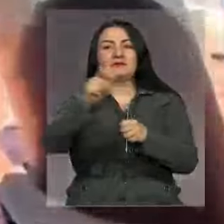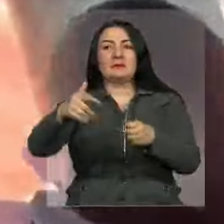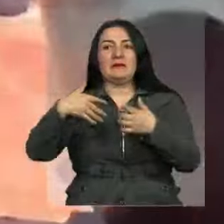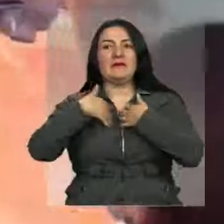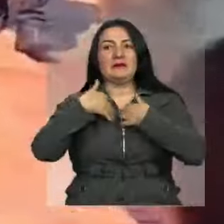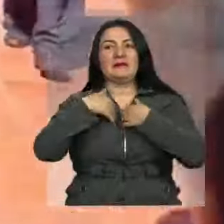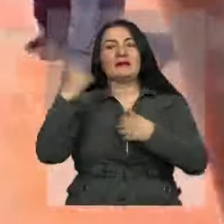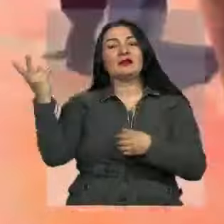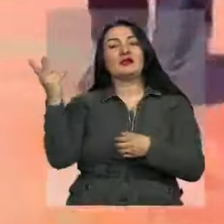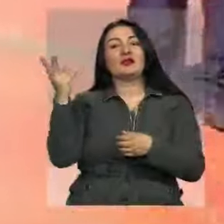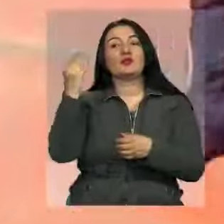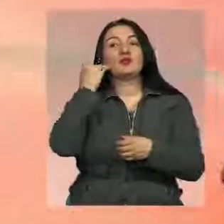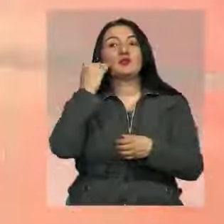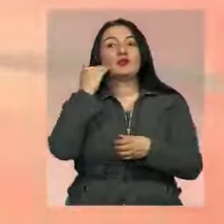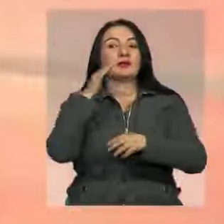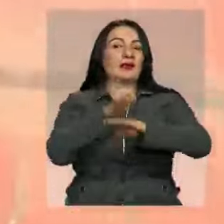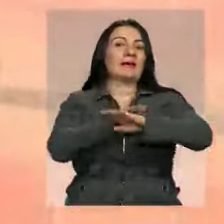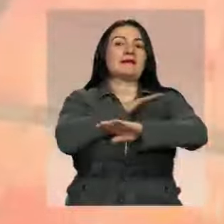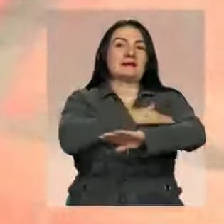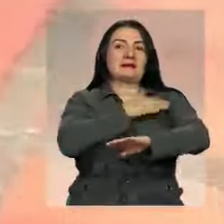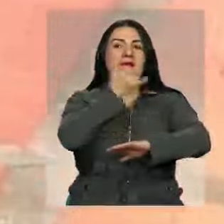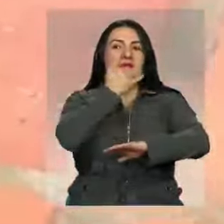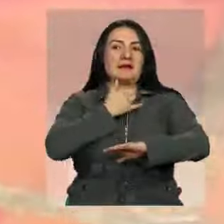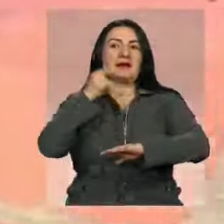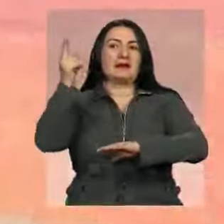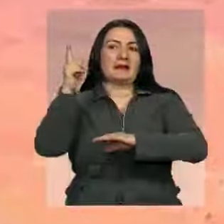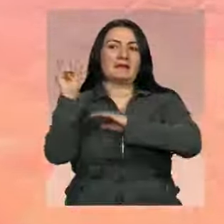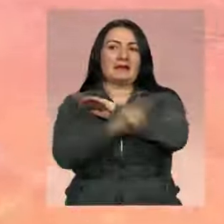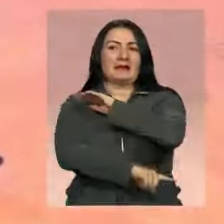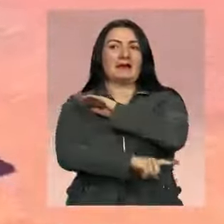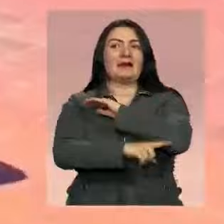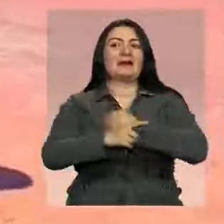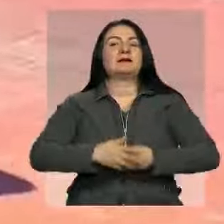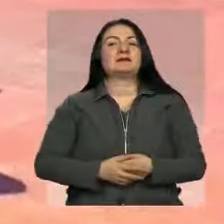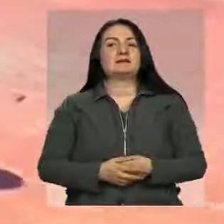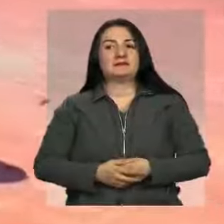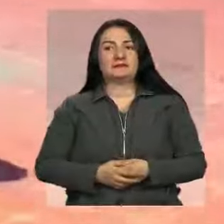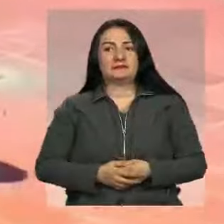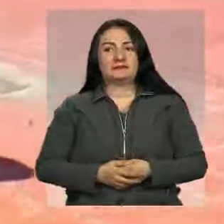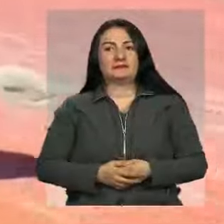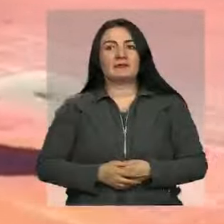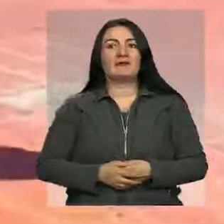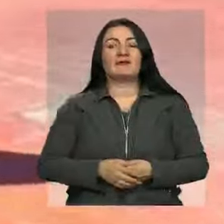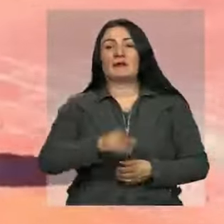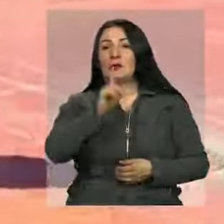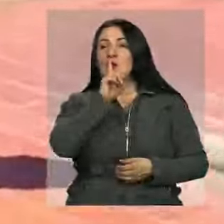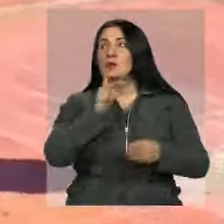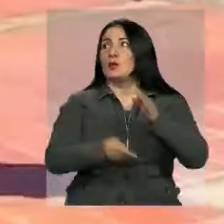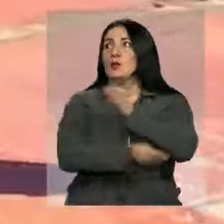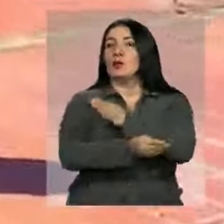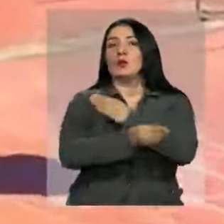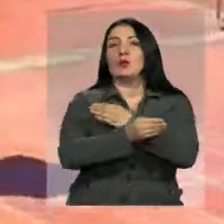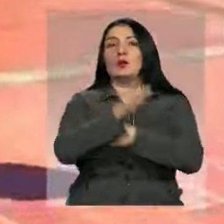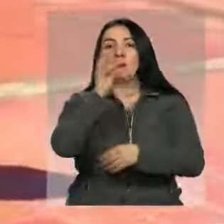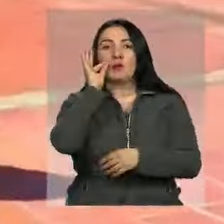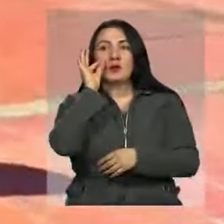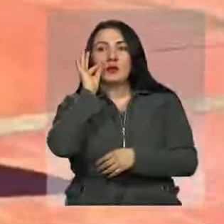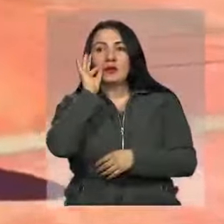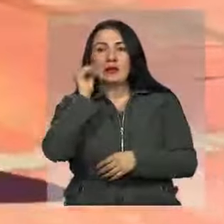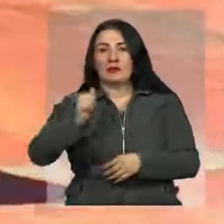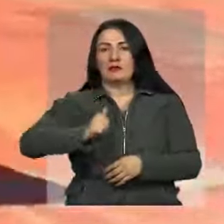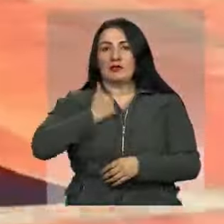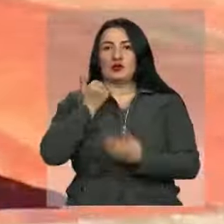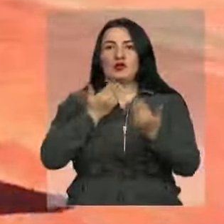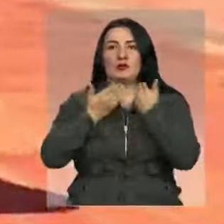Estas mujeres cuentan con antecedentes en el sistema penal oral acusatorio por los delitos de tráfico de estupefacientes, abuso de confianza y